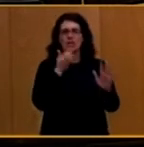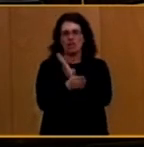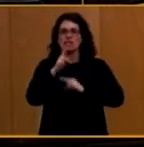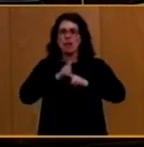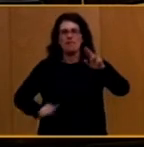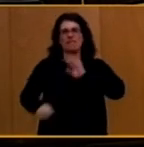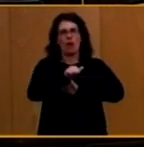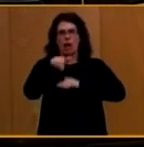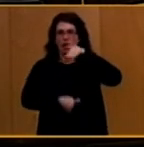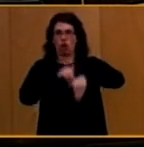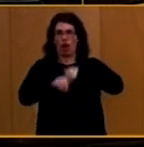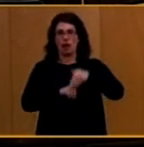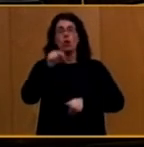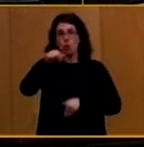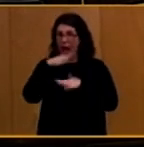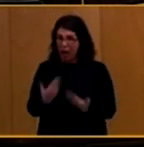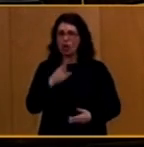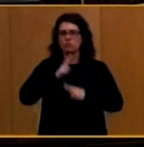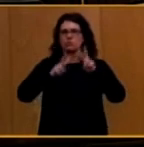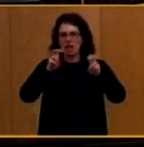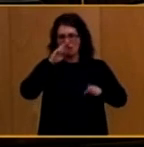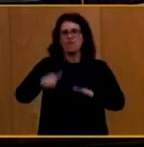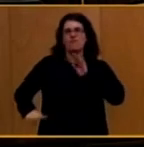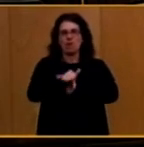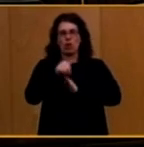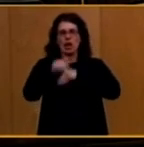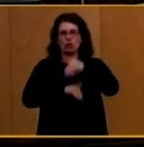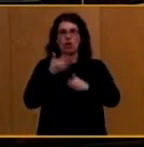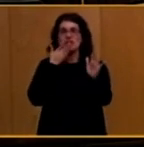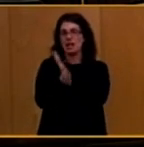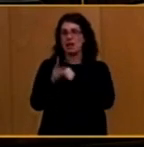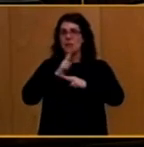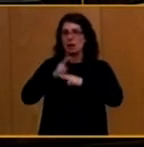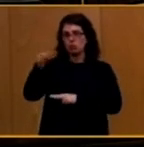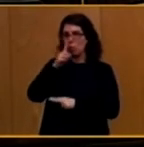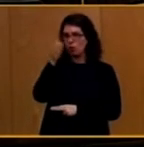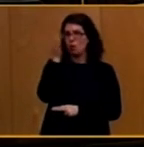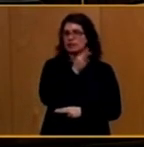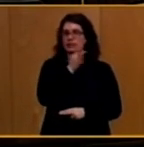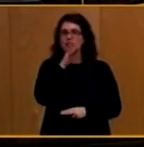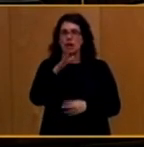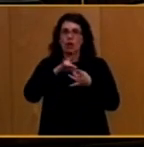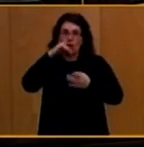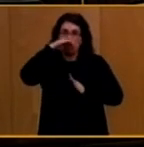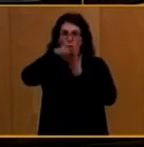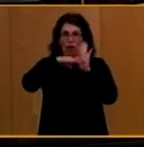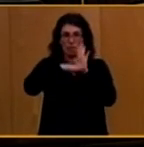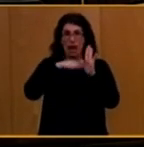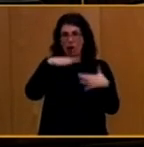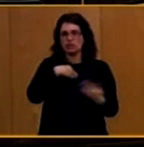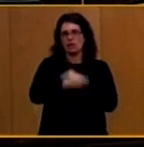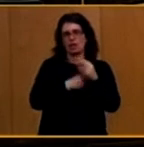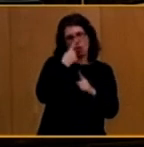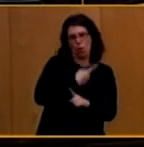está en fraude electoral porque prometió un programa distinto y está aplicando un programa diferente y por lo menos